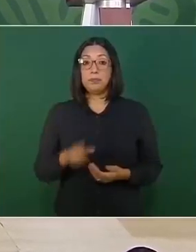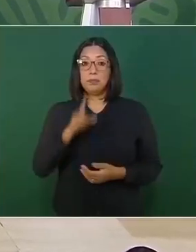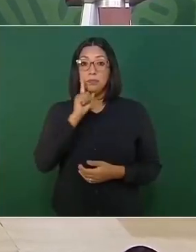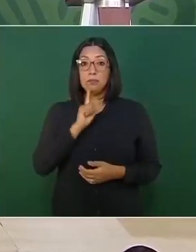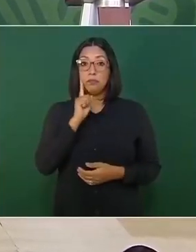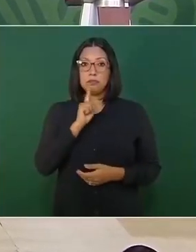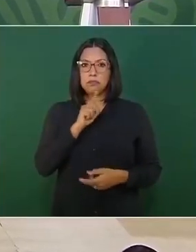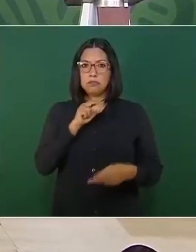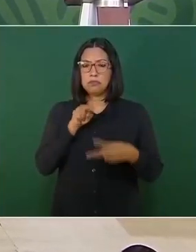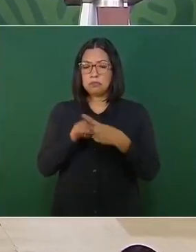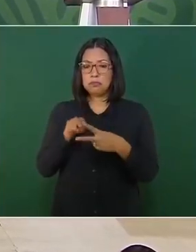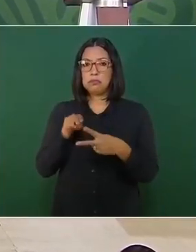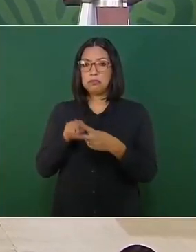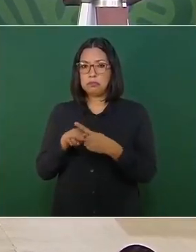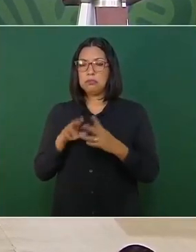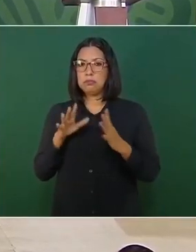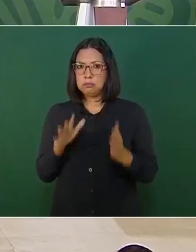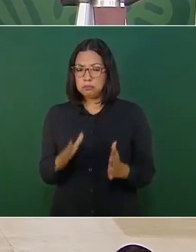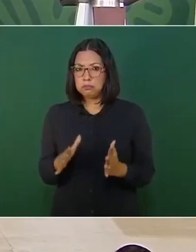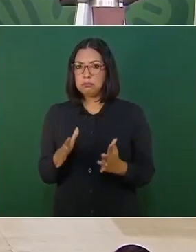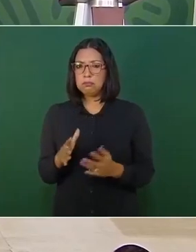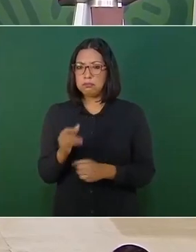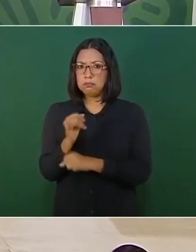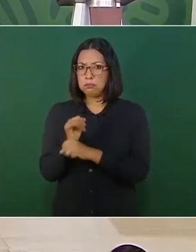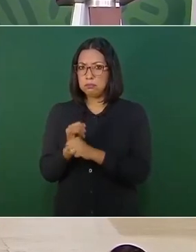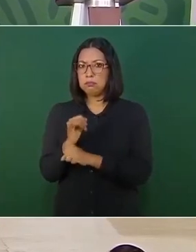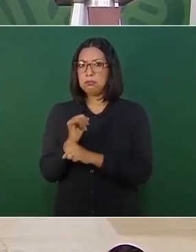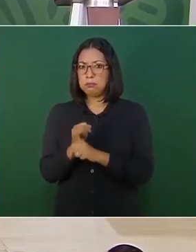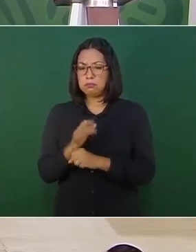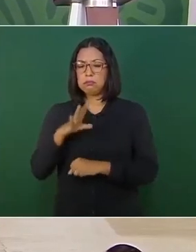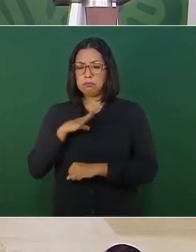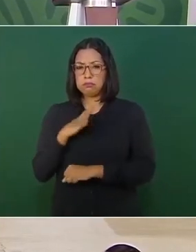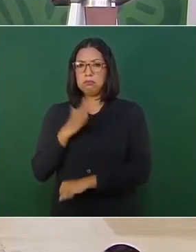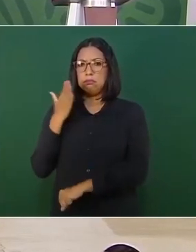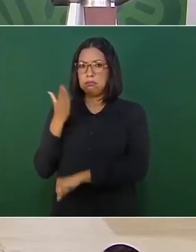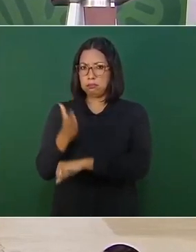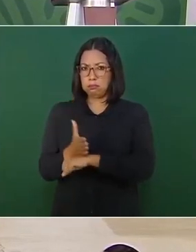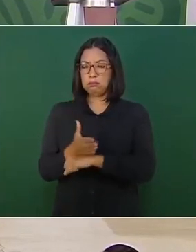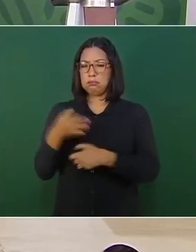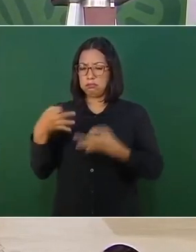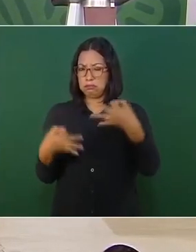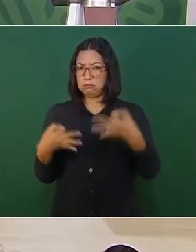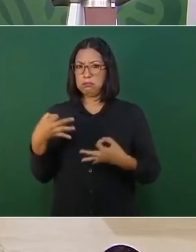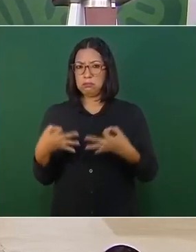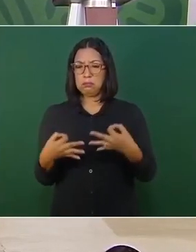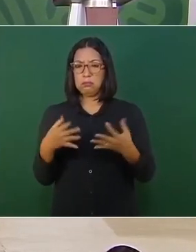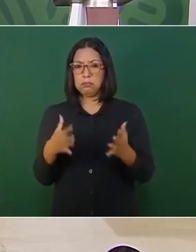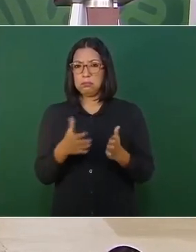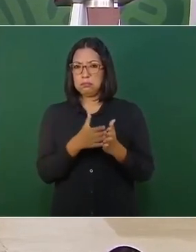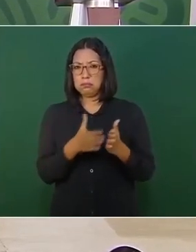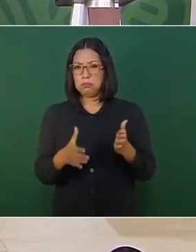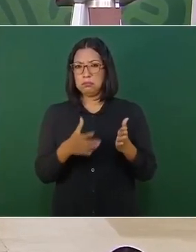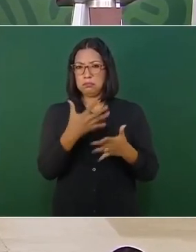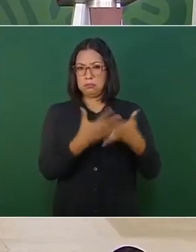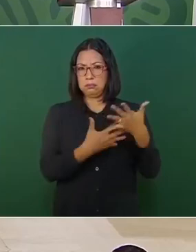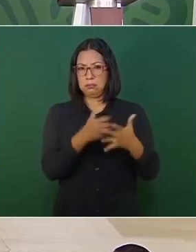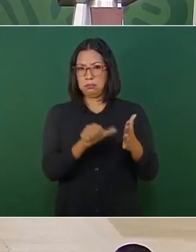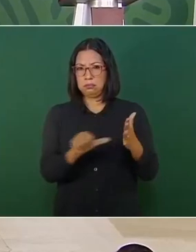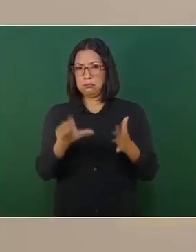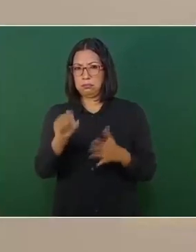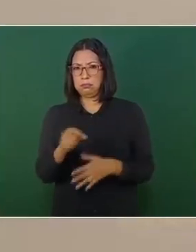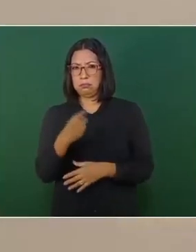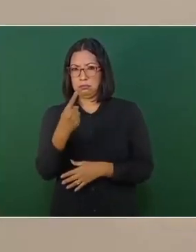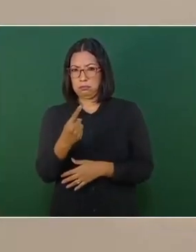que han sido atendidos y hay detenciones y sentencias, en estos días del 15 al 21 de diciembre se